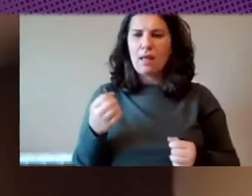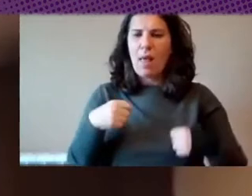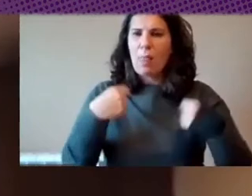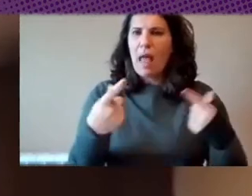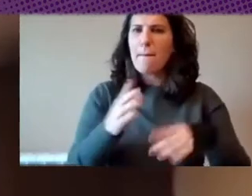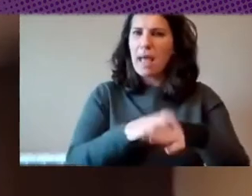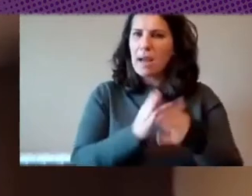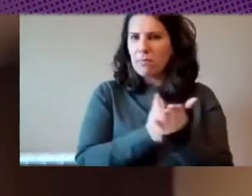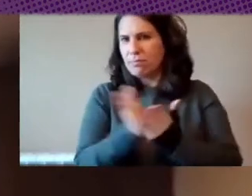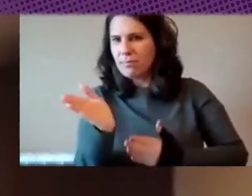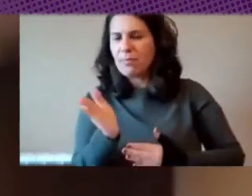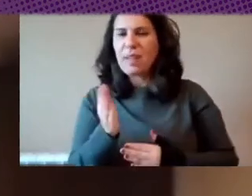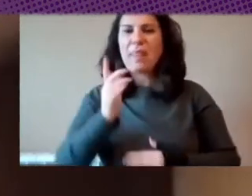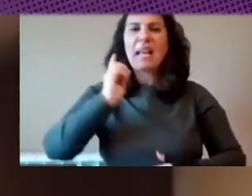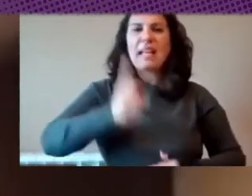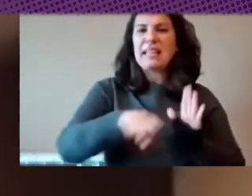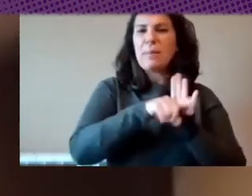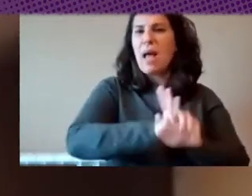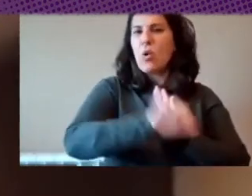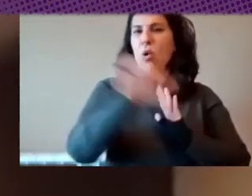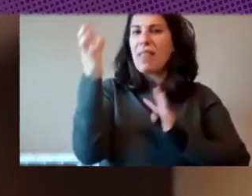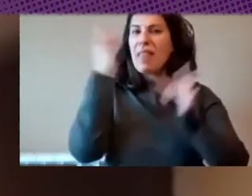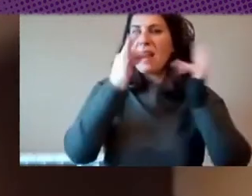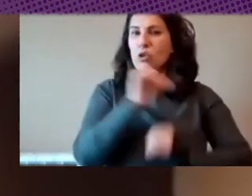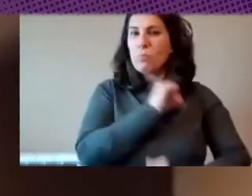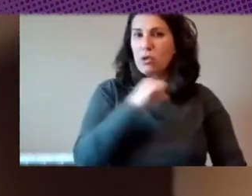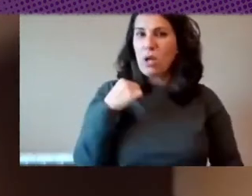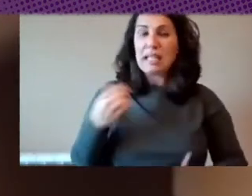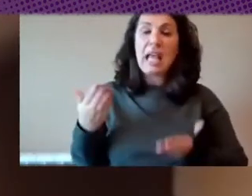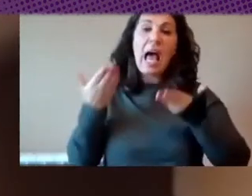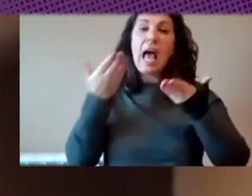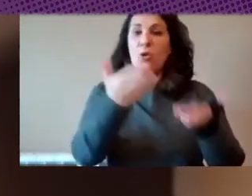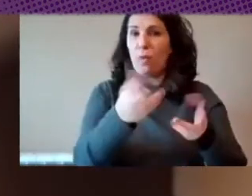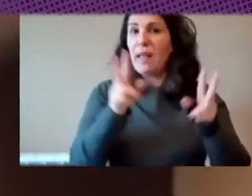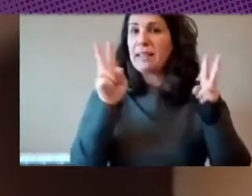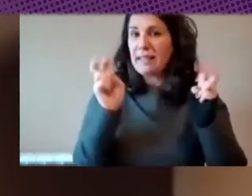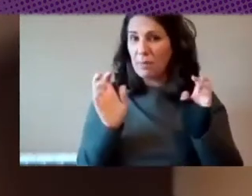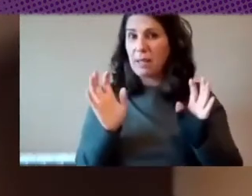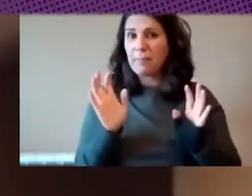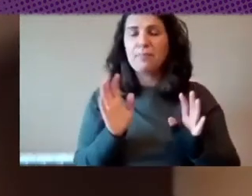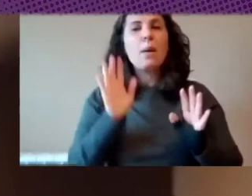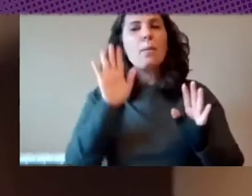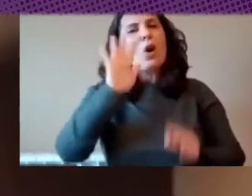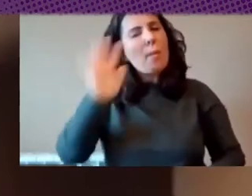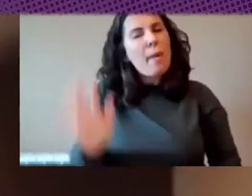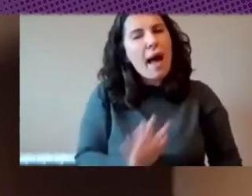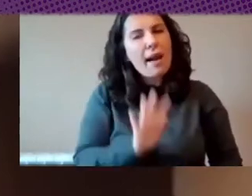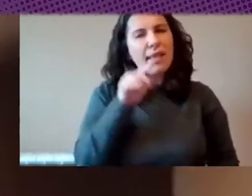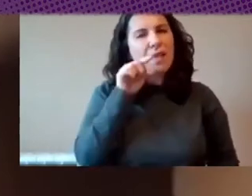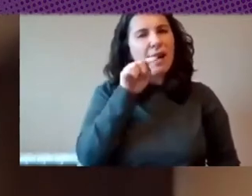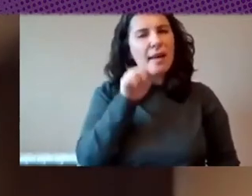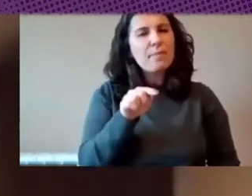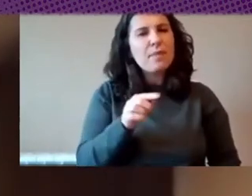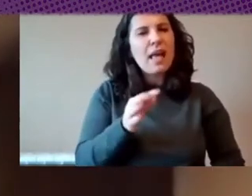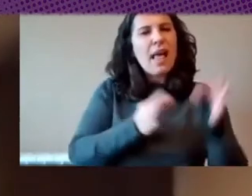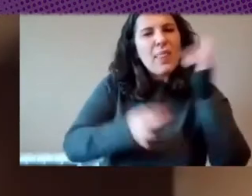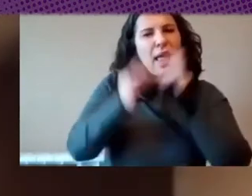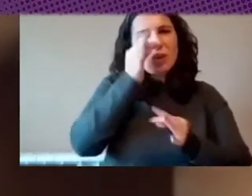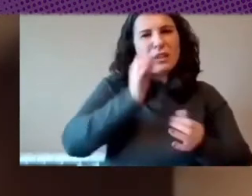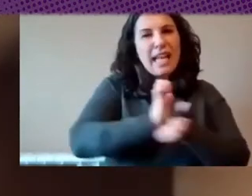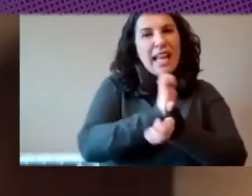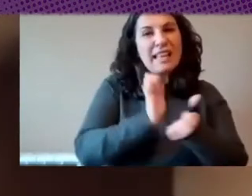directiva europea de datos personales ayuda en ese sentido pero parece que ahí el componente de datos crediticios